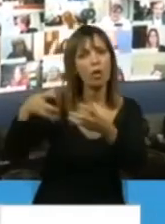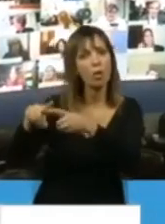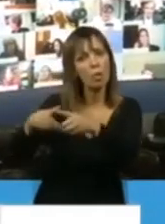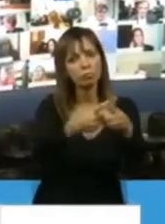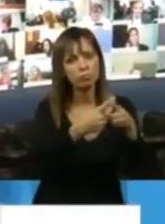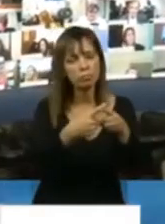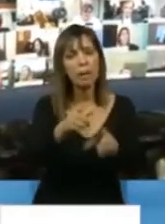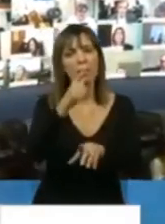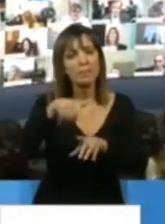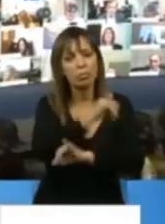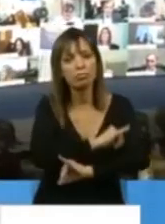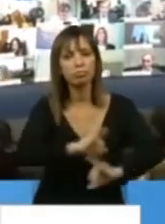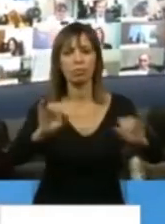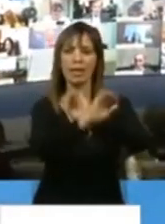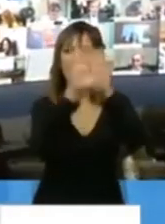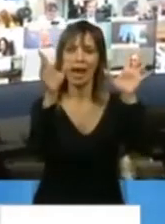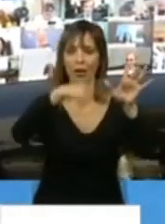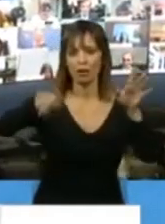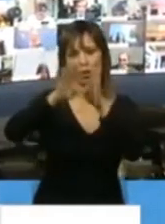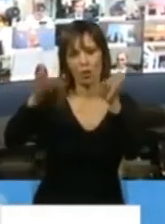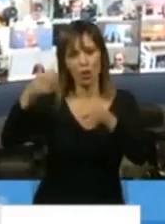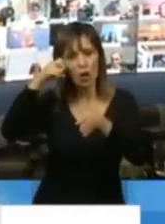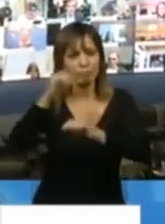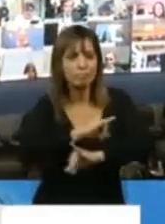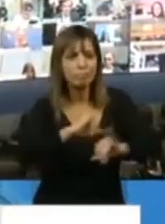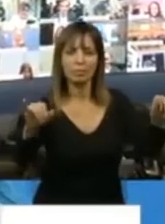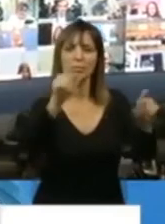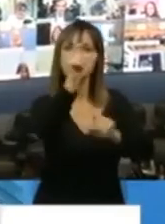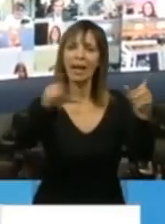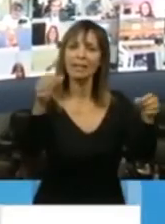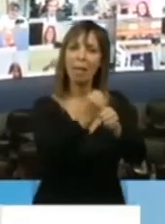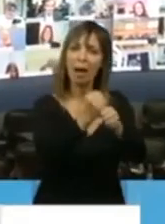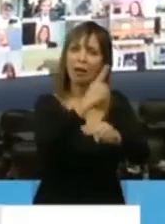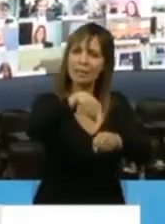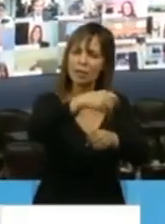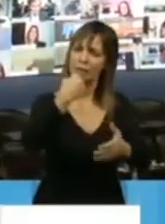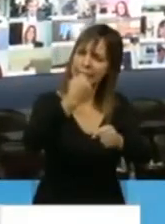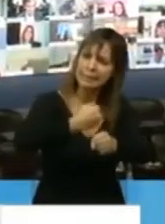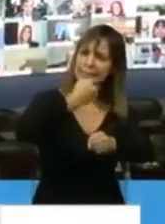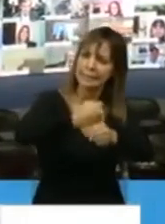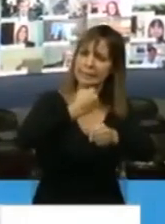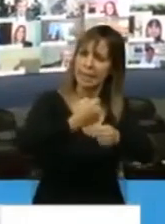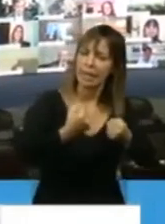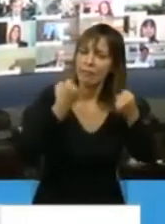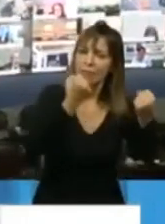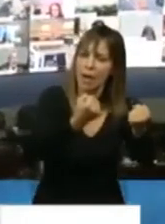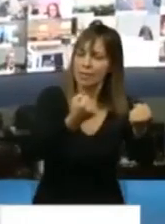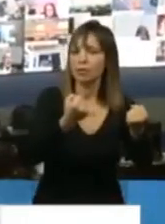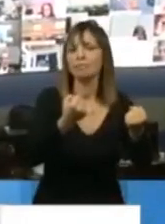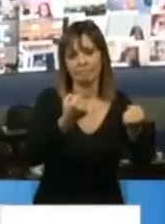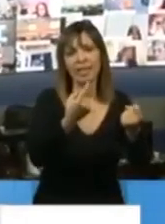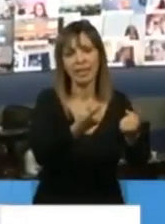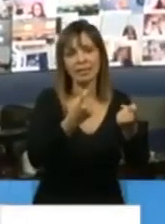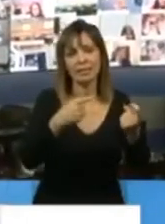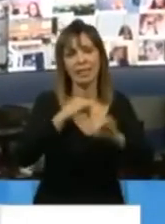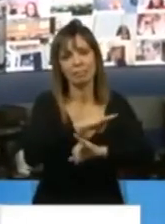mensaje como Congreso hacia estos trabajadores que están poniendo todo el esfuerzo y dando la vida para